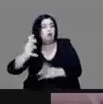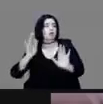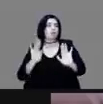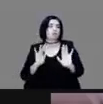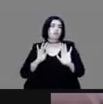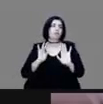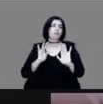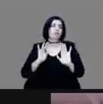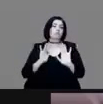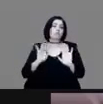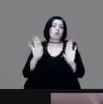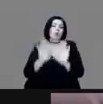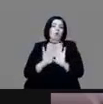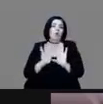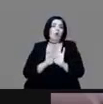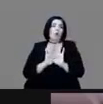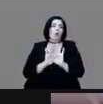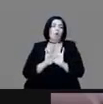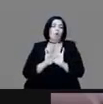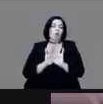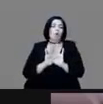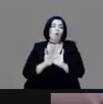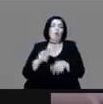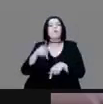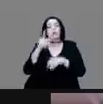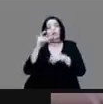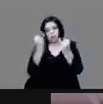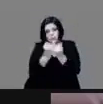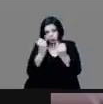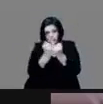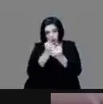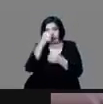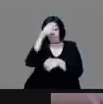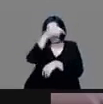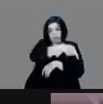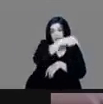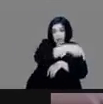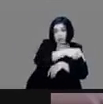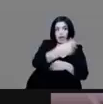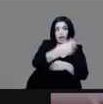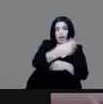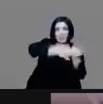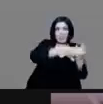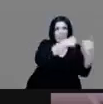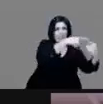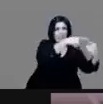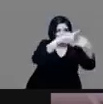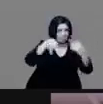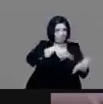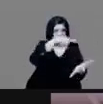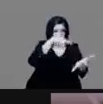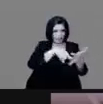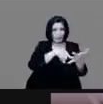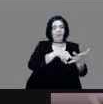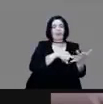calzada, pero también en Tenochtitlan dentro de las acequias y demás, ¿verdad?